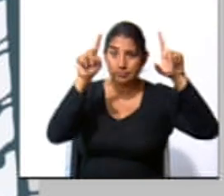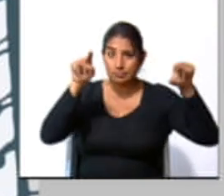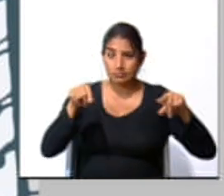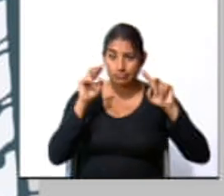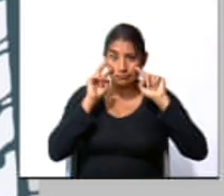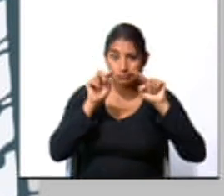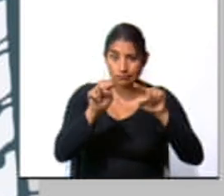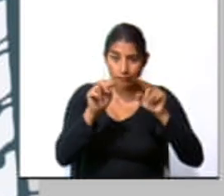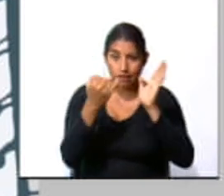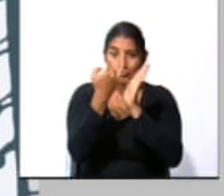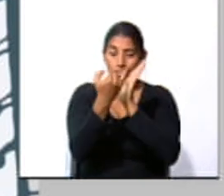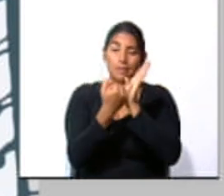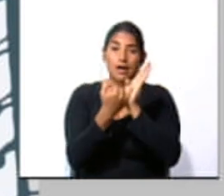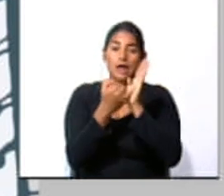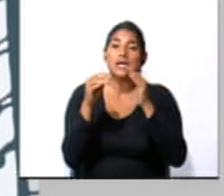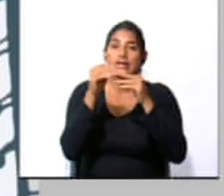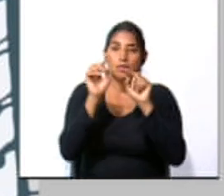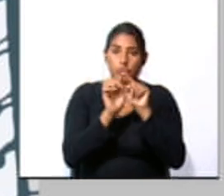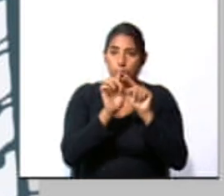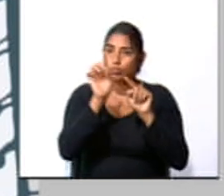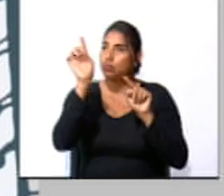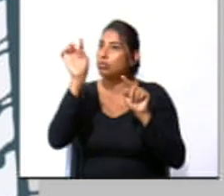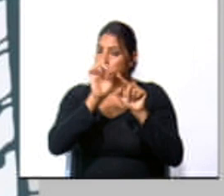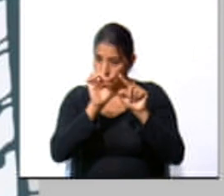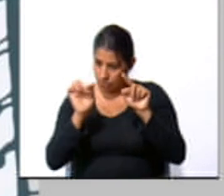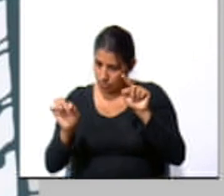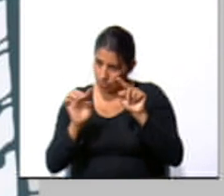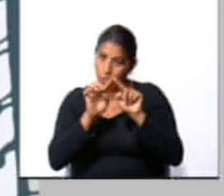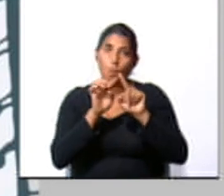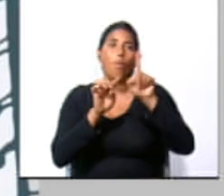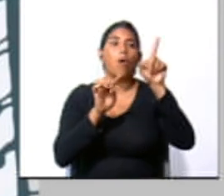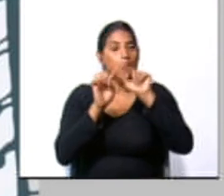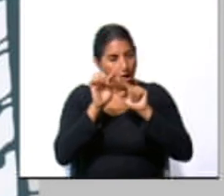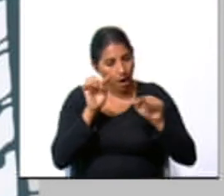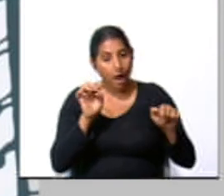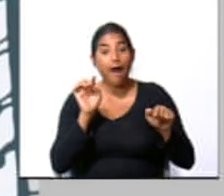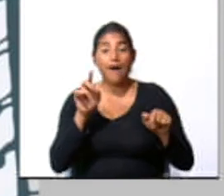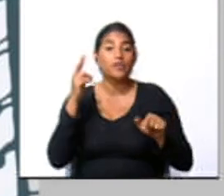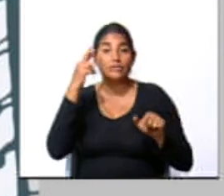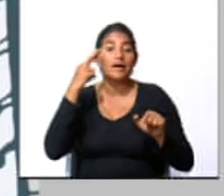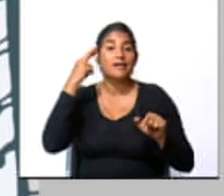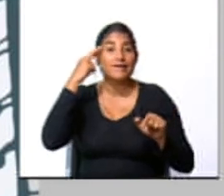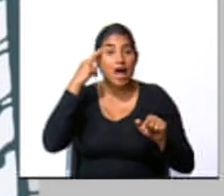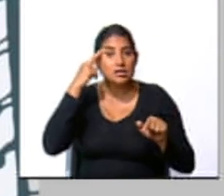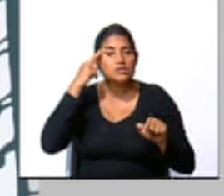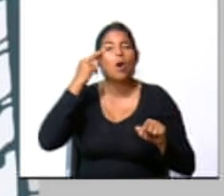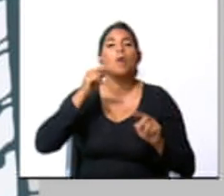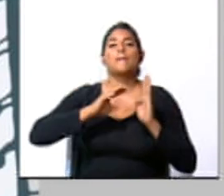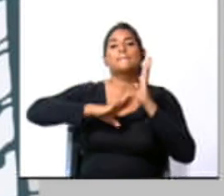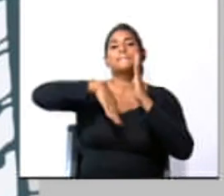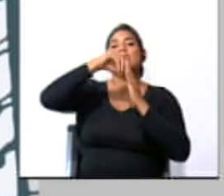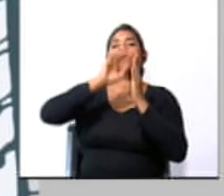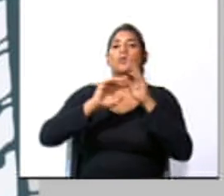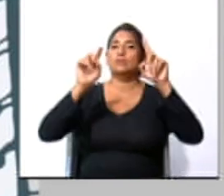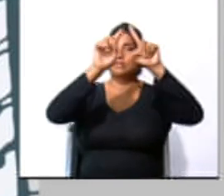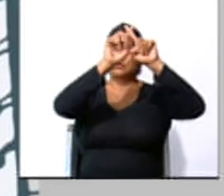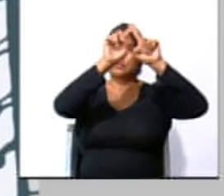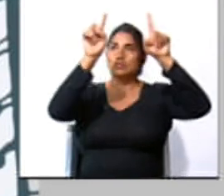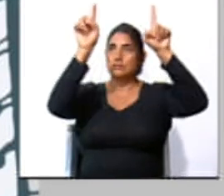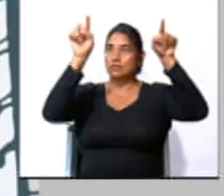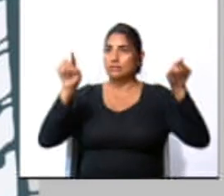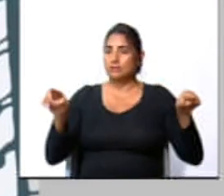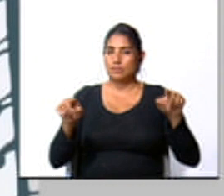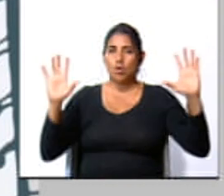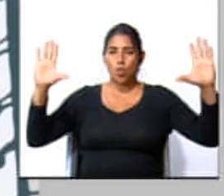imagen y luego se irán a las esquinas. Además, esta es una de las razones por las cuales los pintores encerraban el cuadro en una viñeta